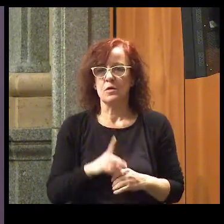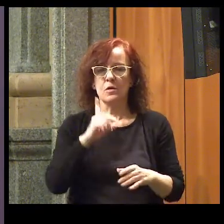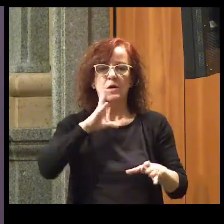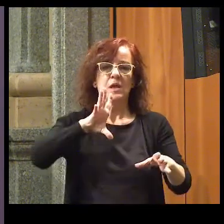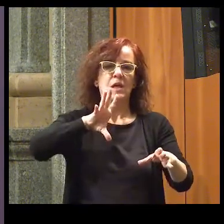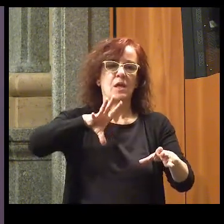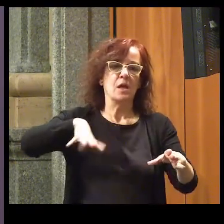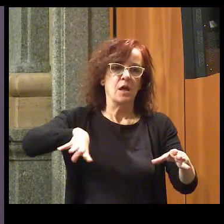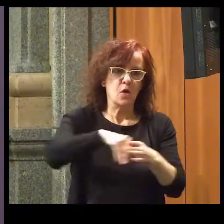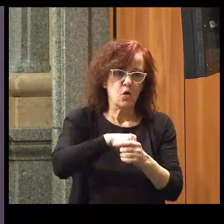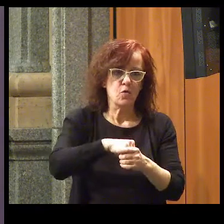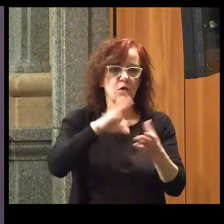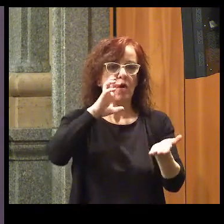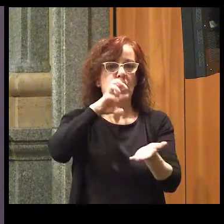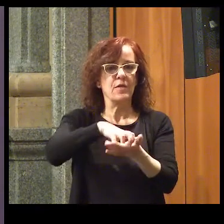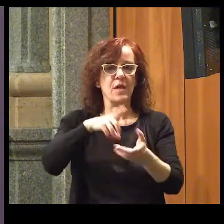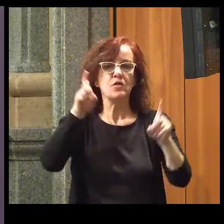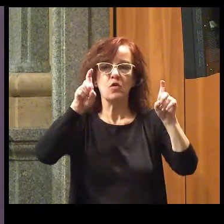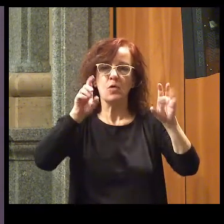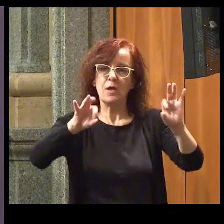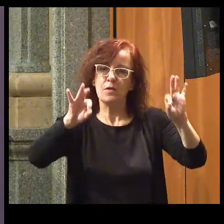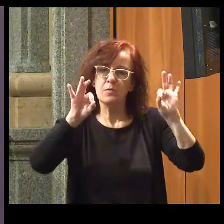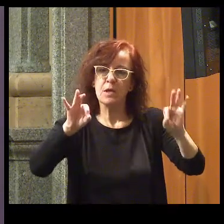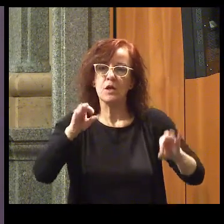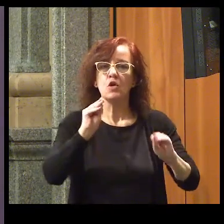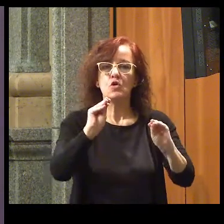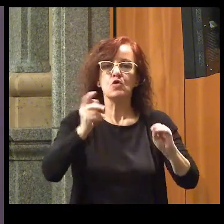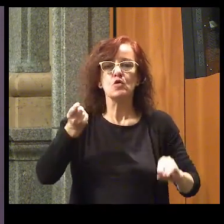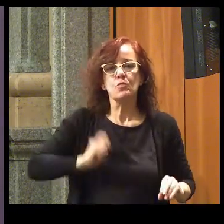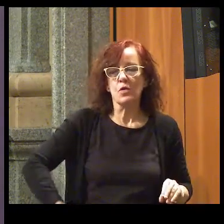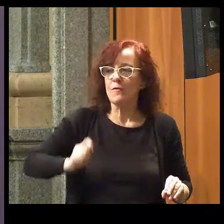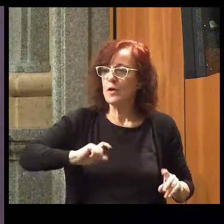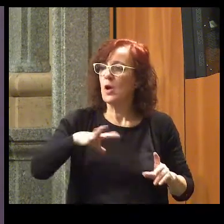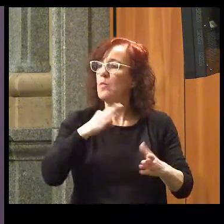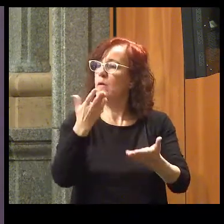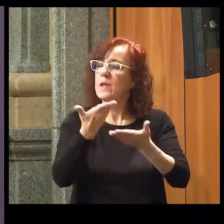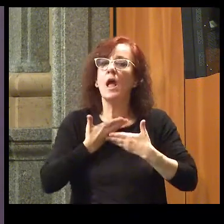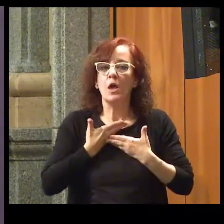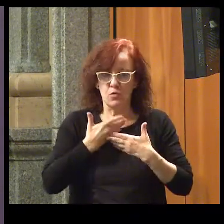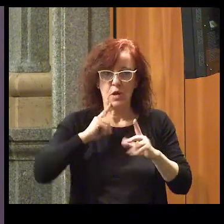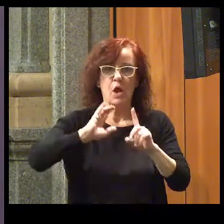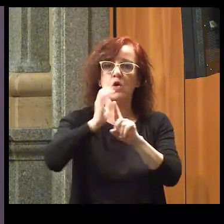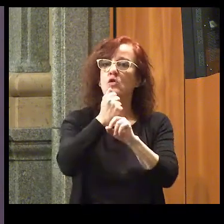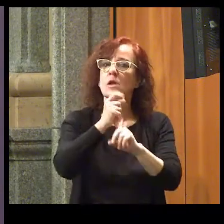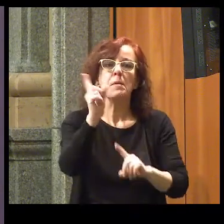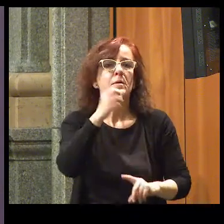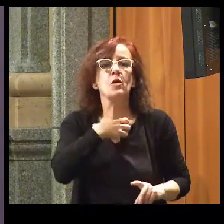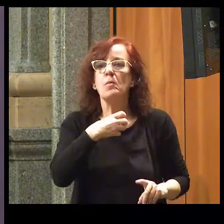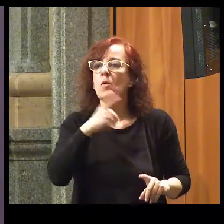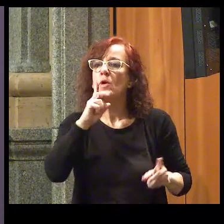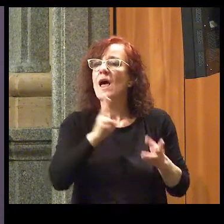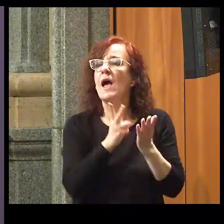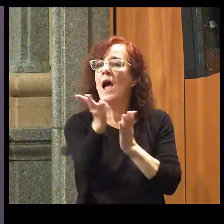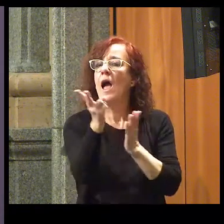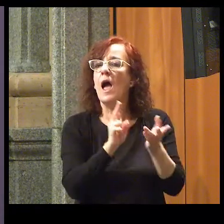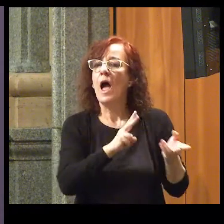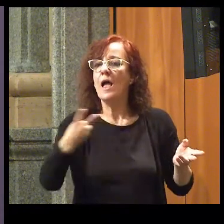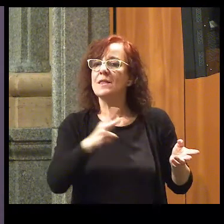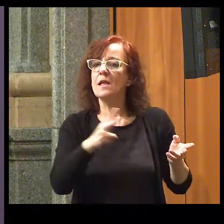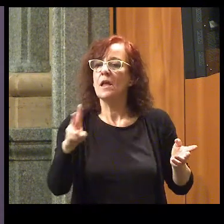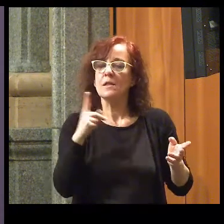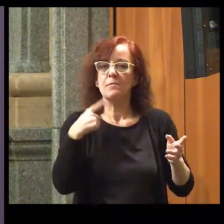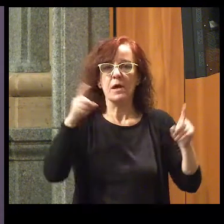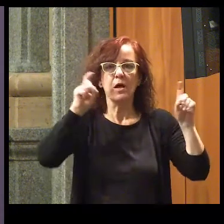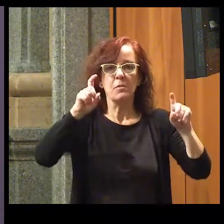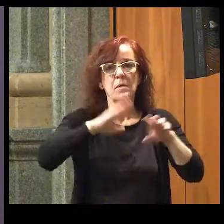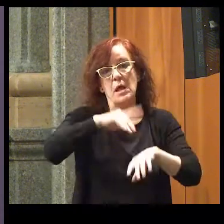Incluso los centros de educación especial y sus profesionales pueden ayudar a conseguirlo, pero no pueden ser la alternativa educativa para